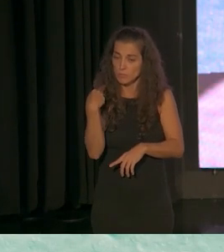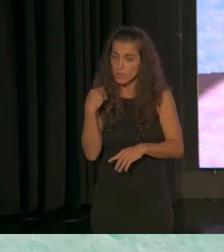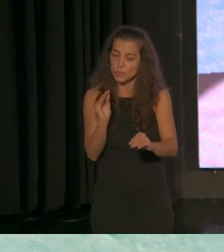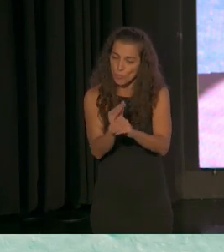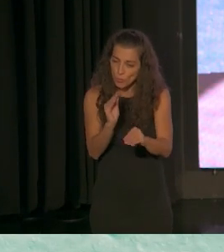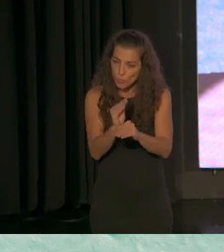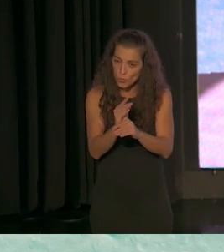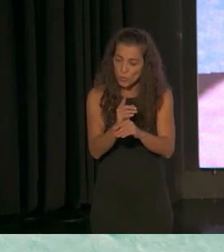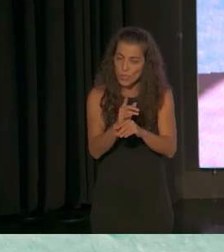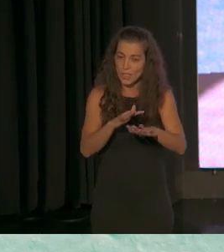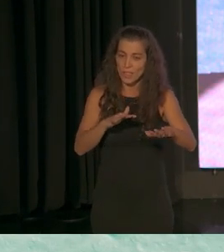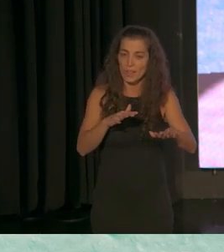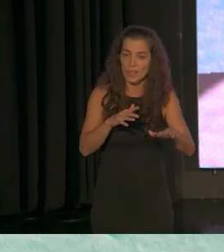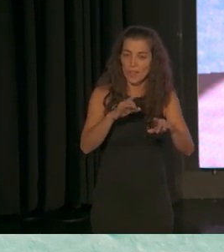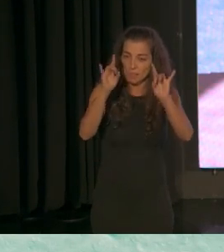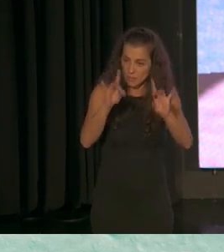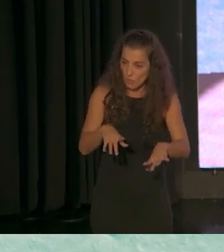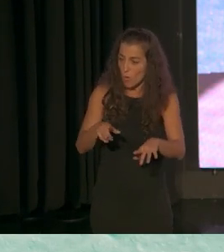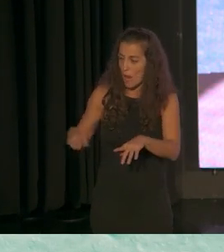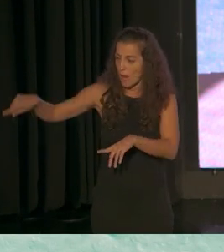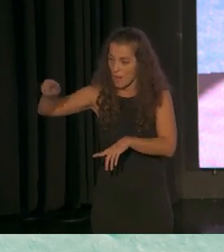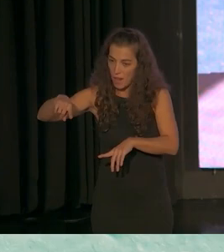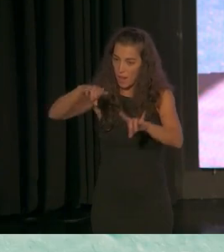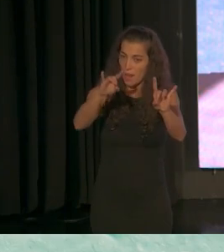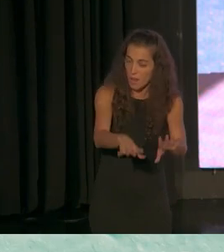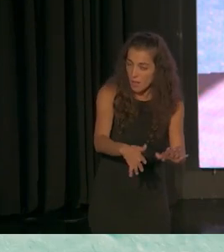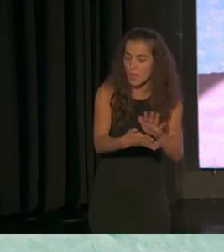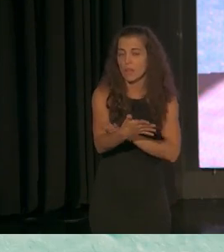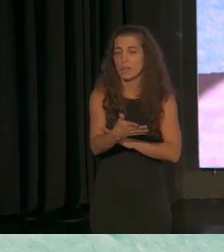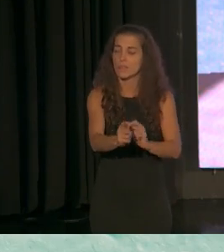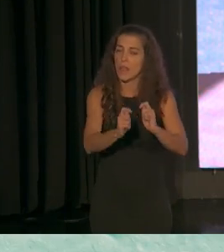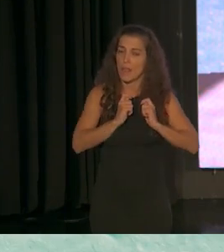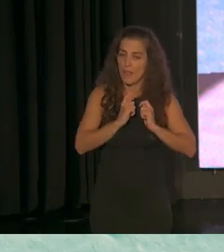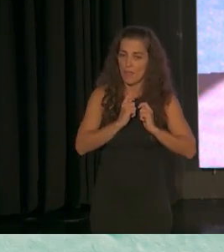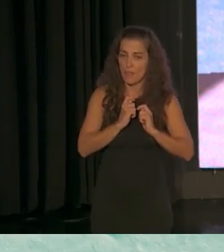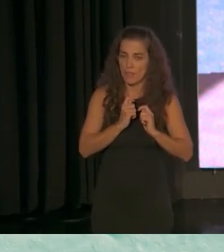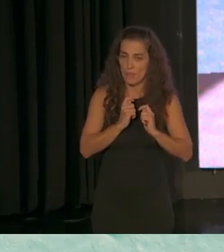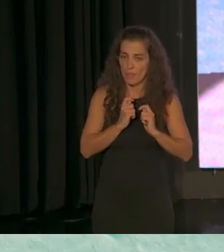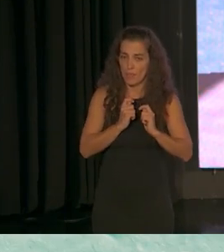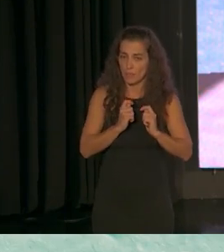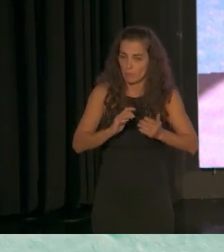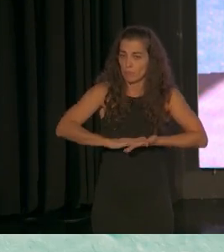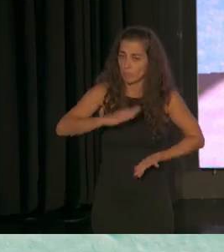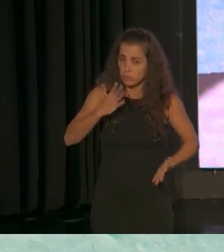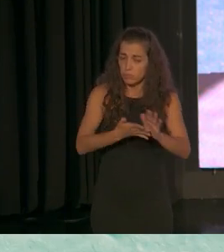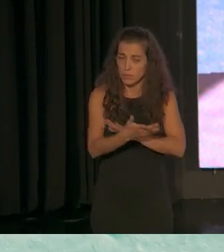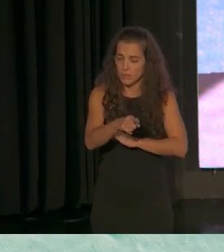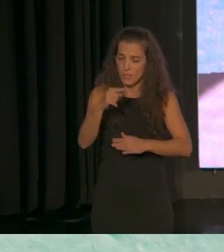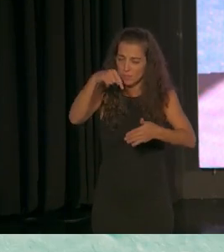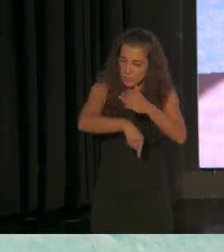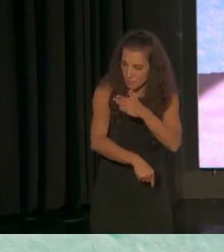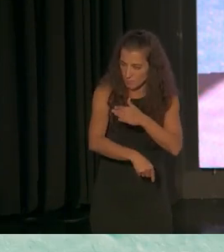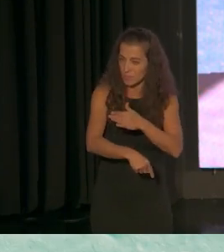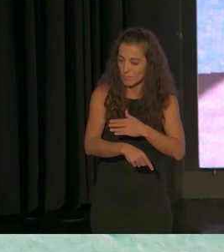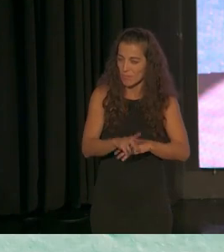algo que no se da porque sí y que a veces las circunstancias lleven a limitarnos y que por lo tanto abundar en este aspecto que no